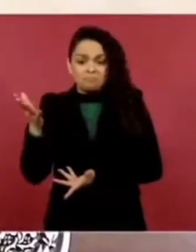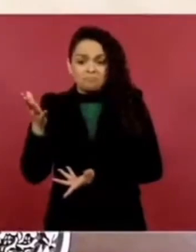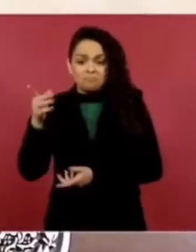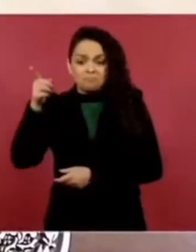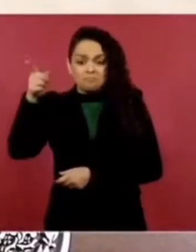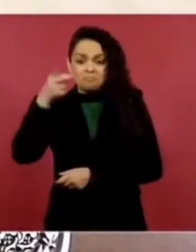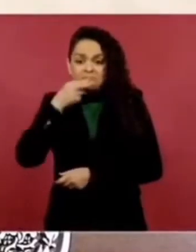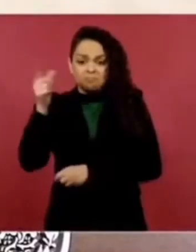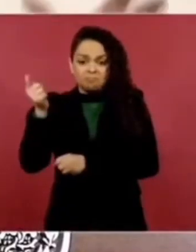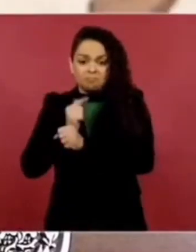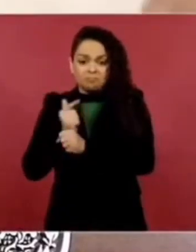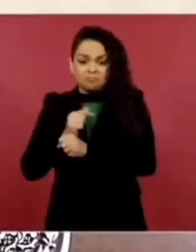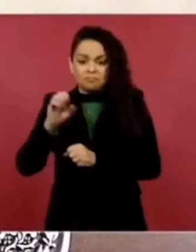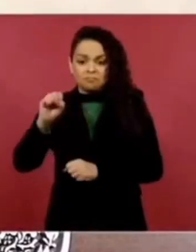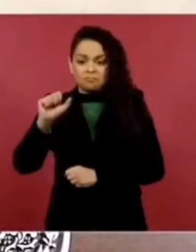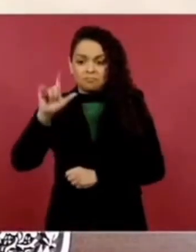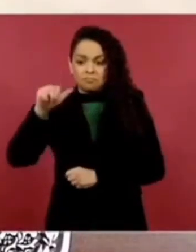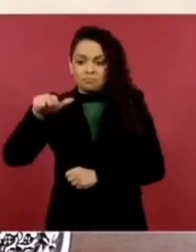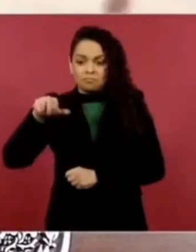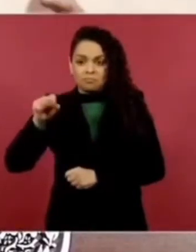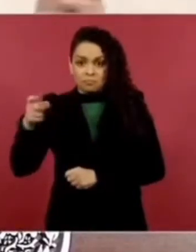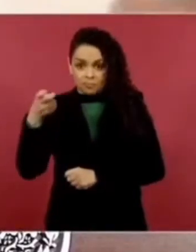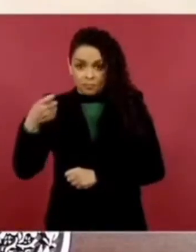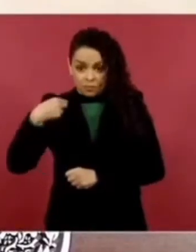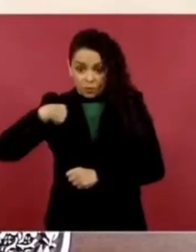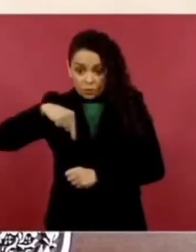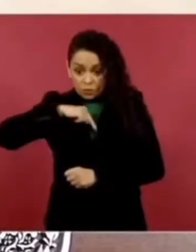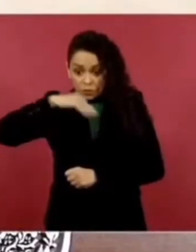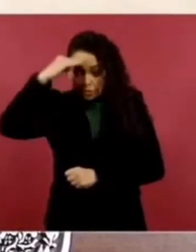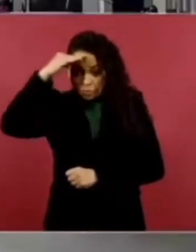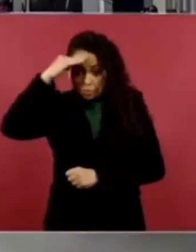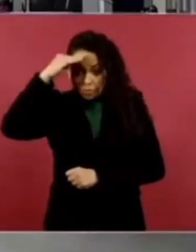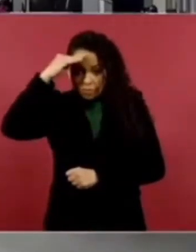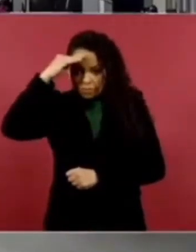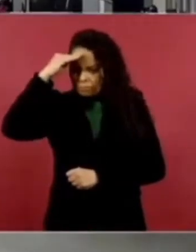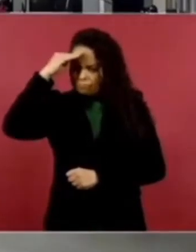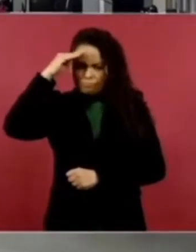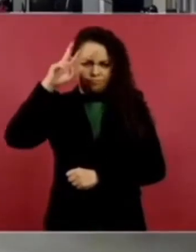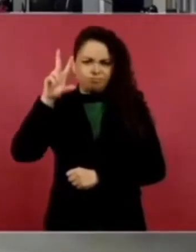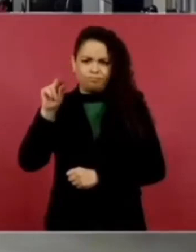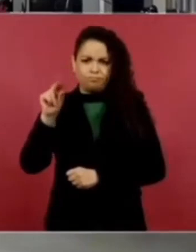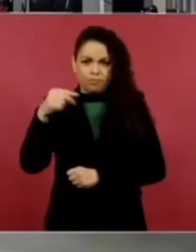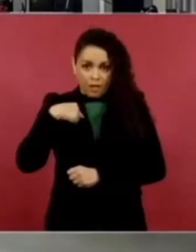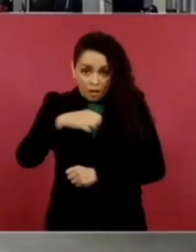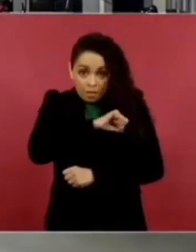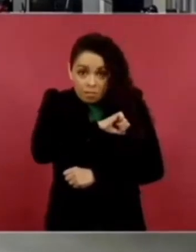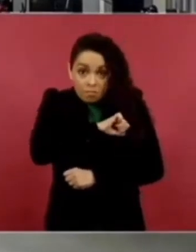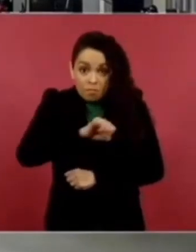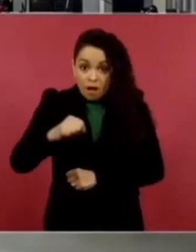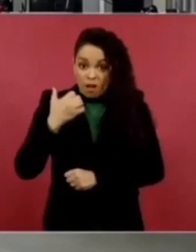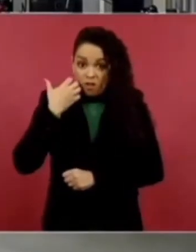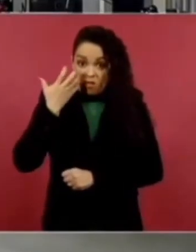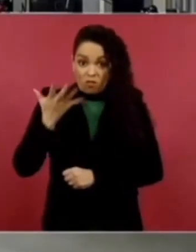ese plan ni somos perversos ni actuamos de esa manera.